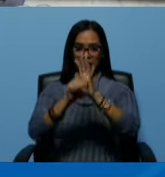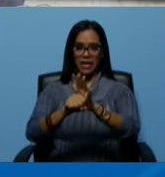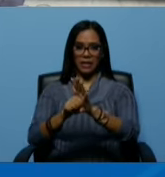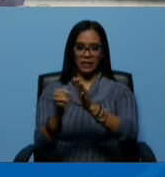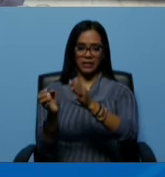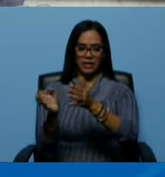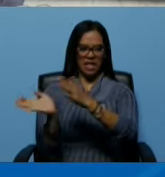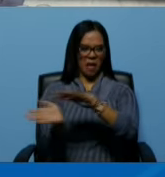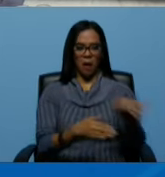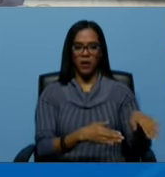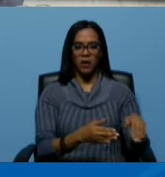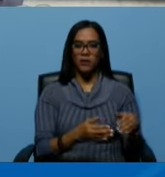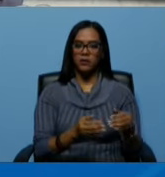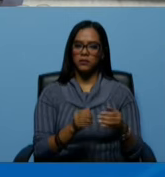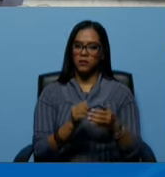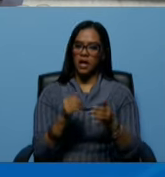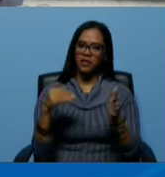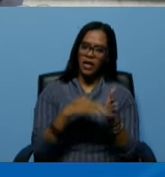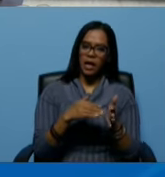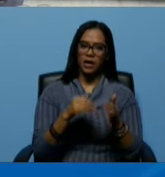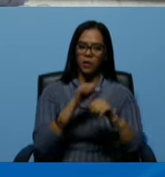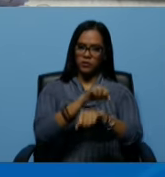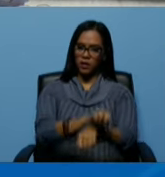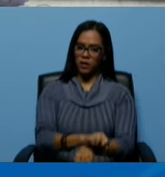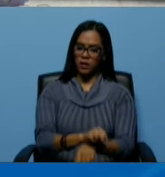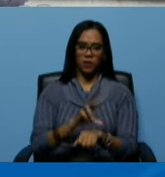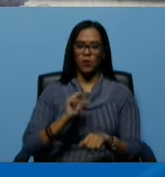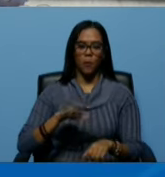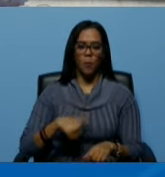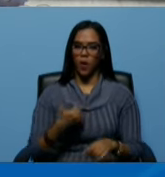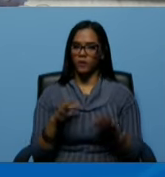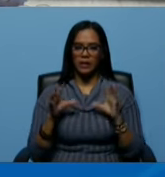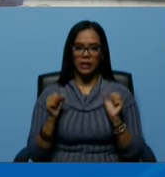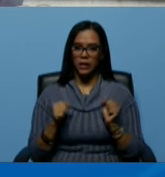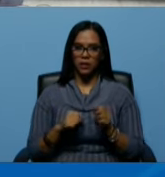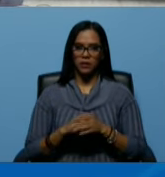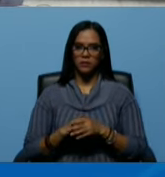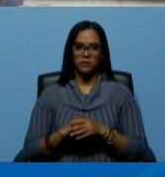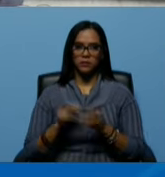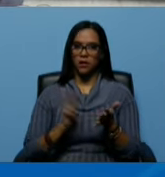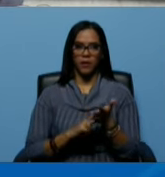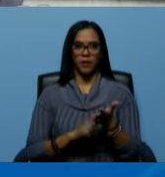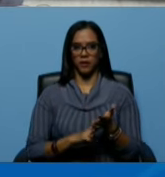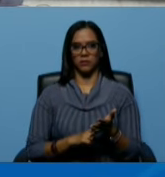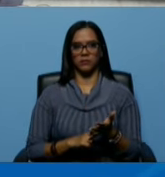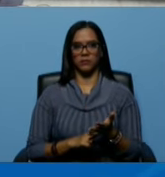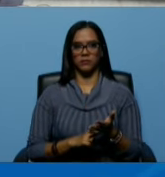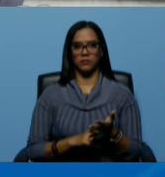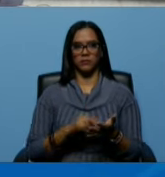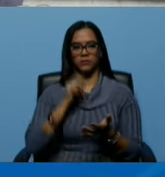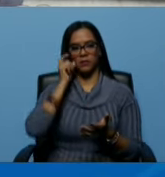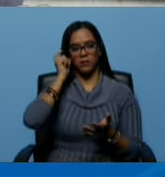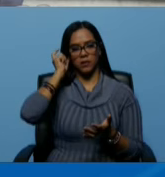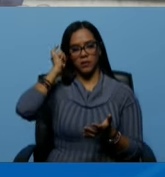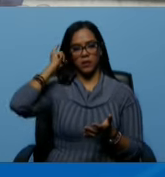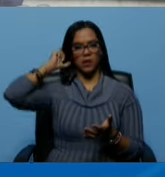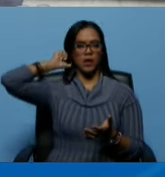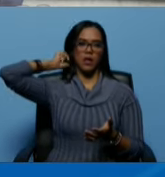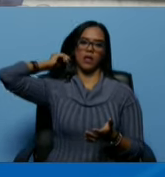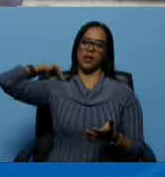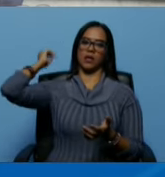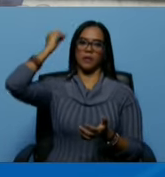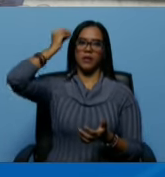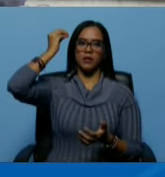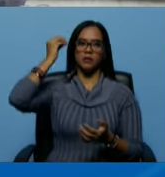José Gregorio Hernández es una cosa que no puedo entender de verdad y creo que el pueblo de Venezuela